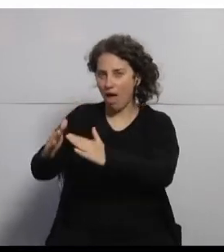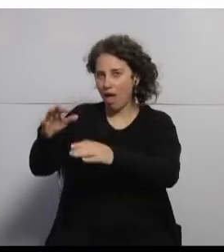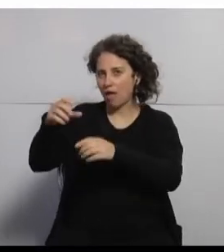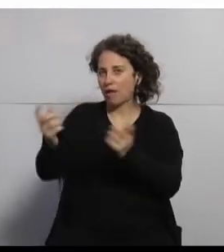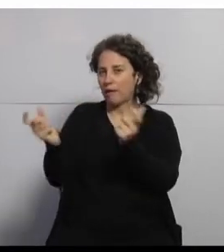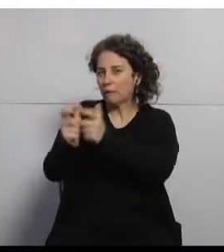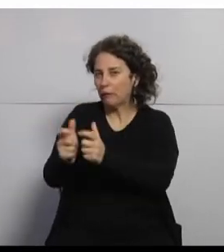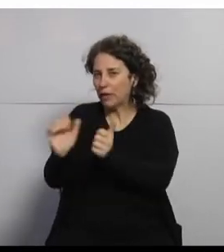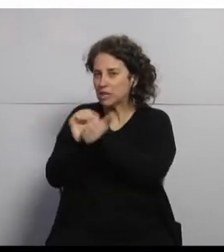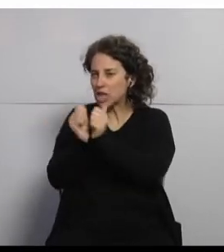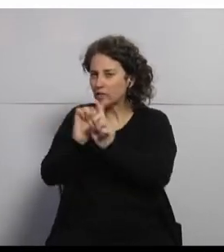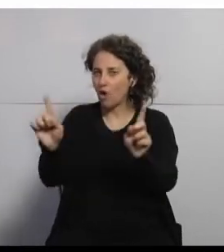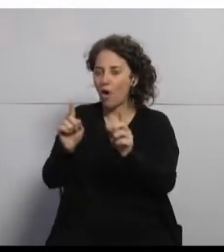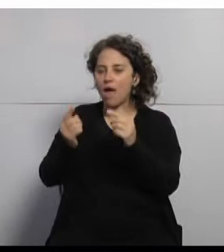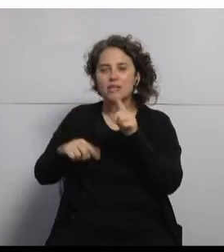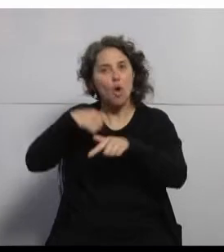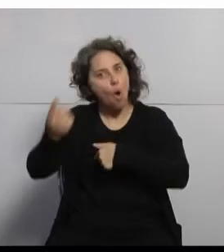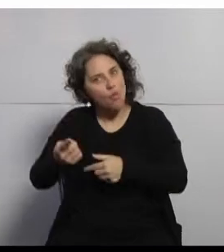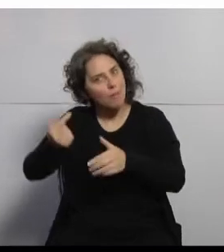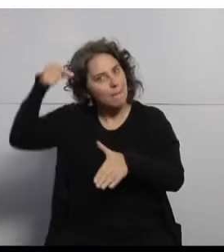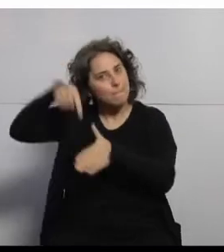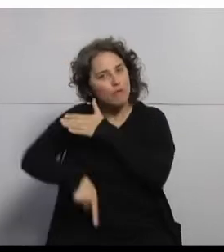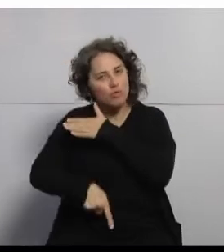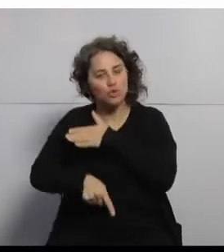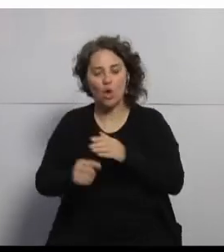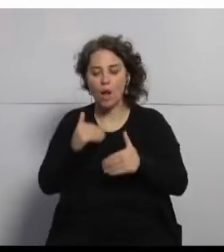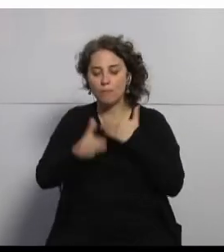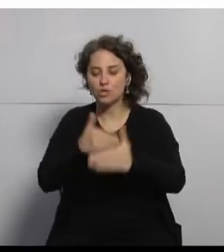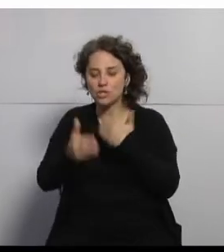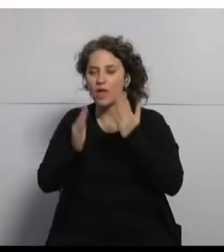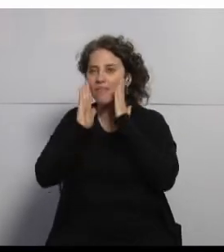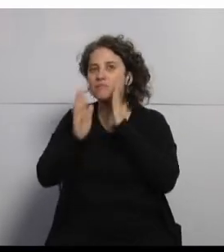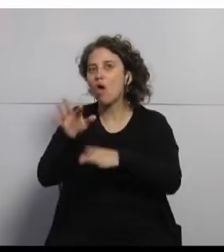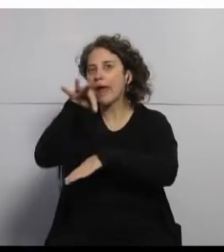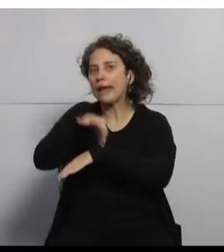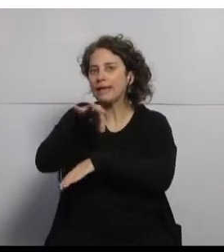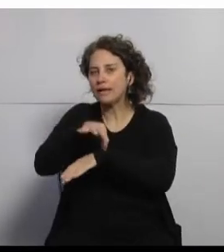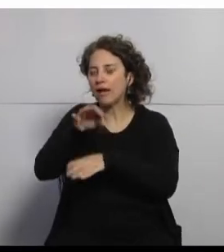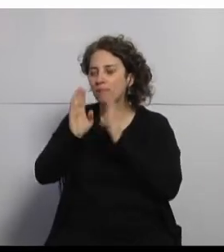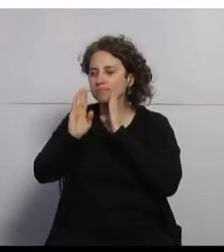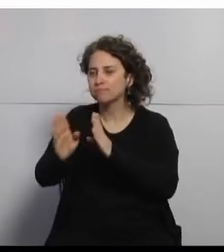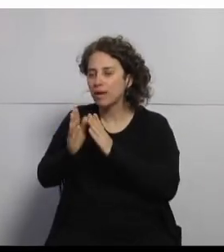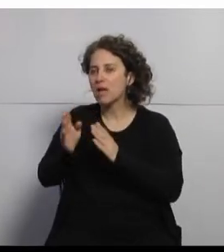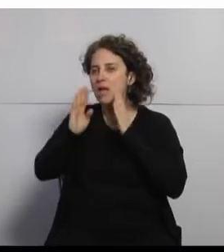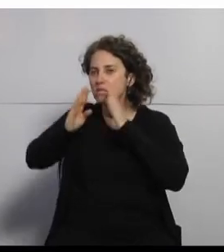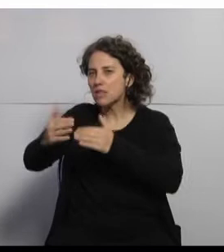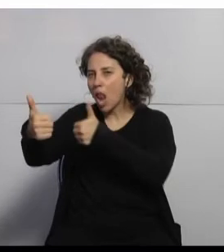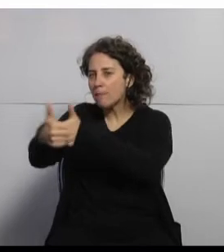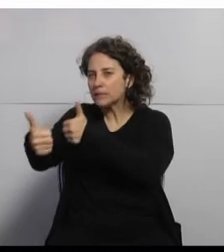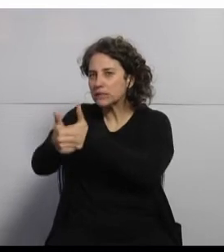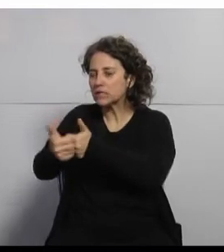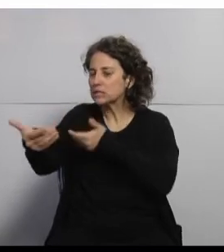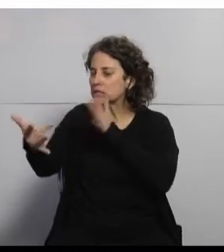reuniones o chat. Va mucho más allá. El proceso de atención clínica está centrado en el paciente y es